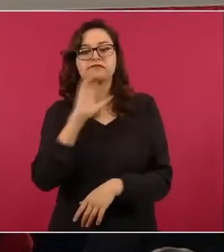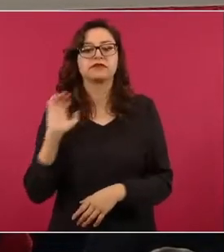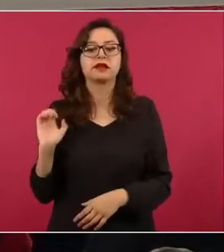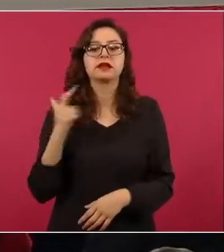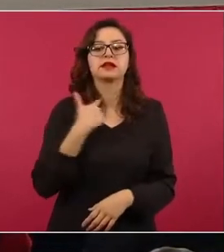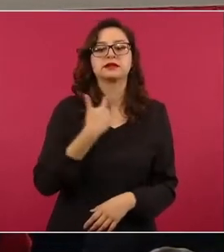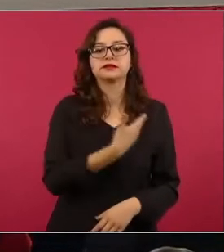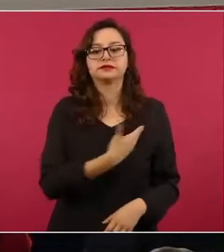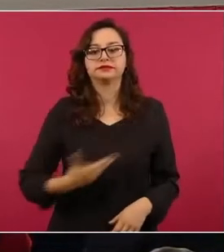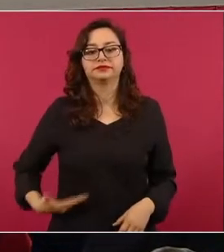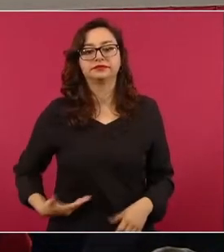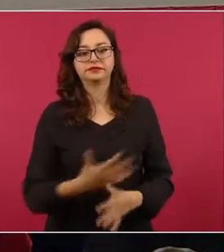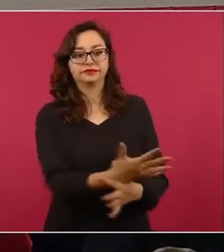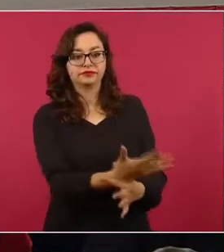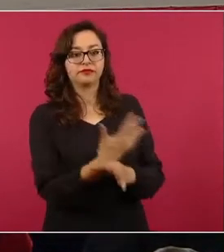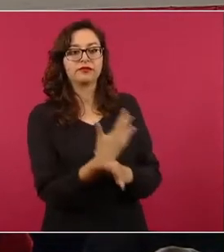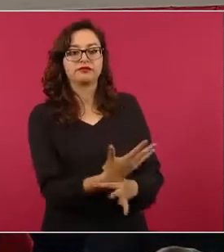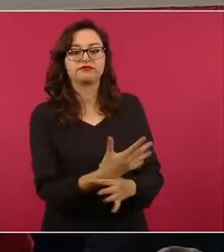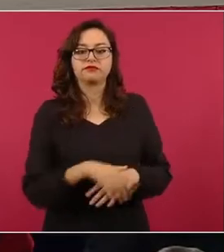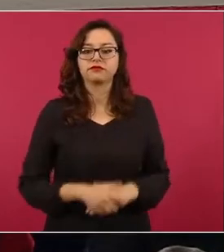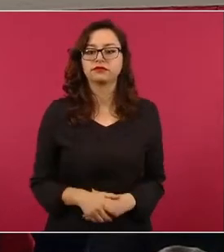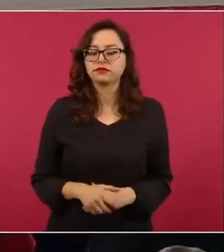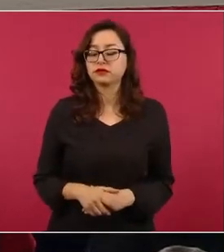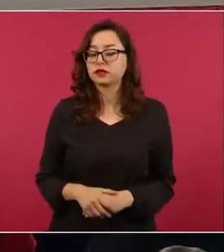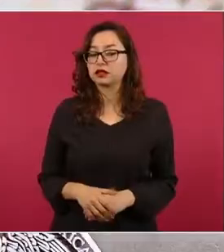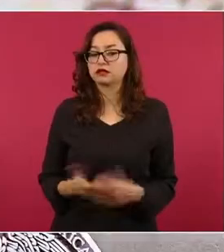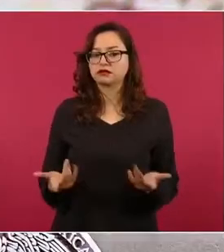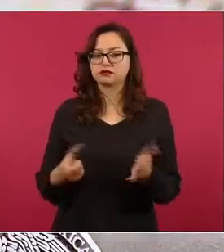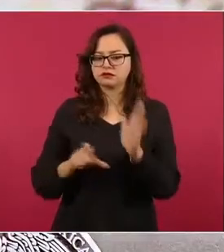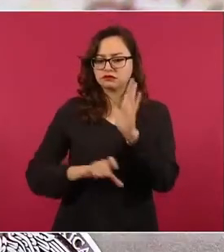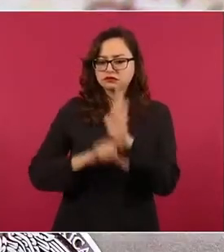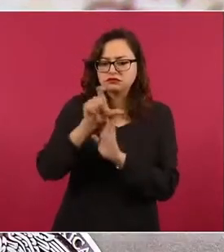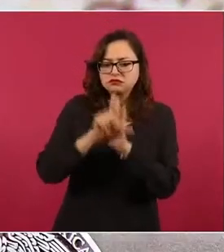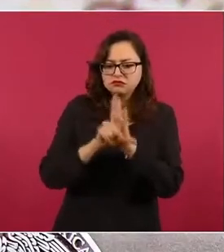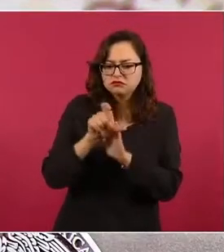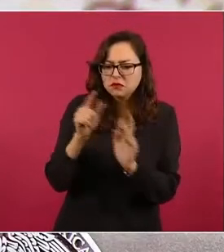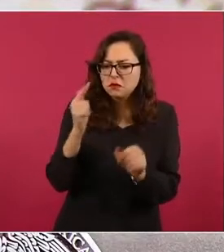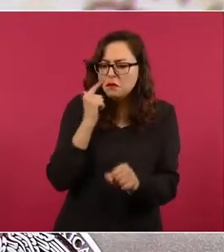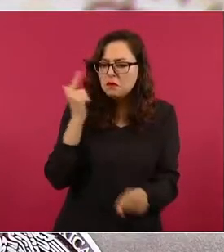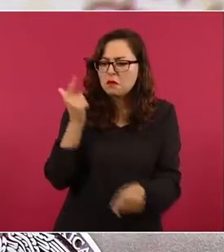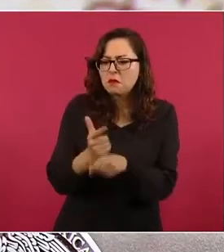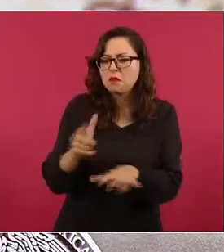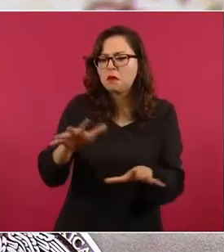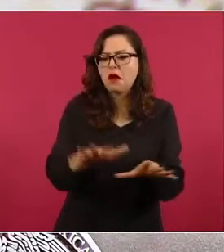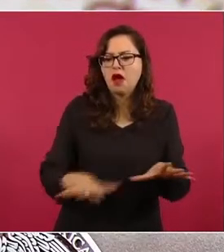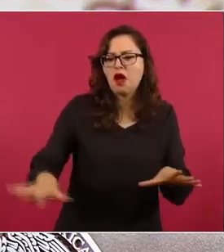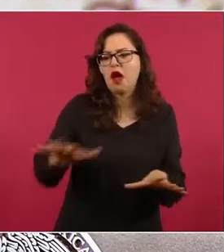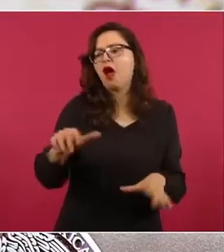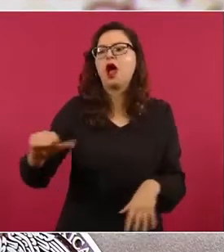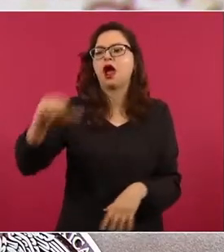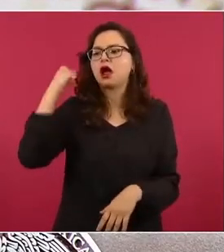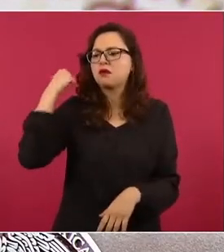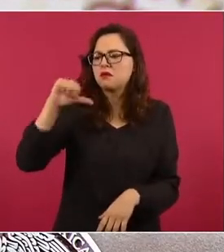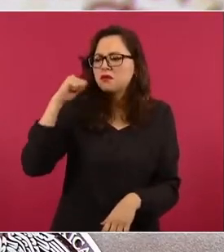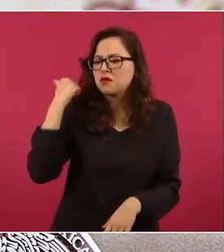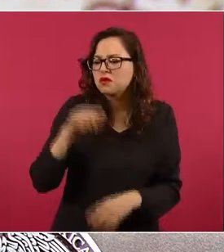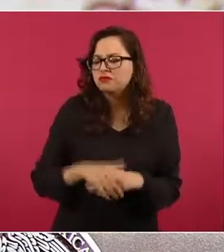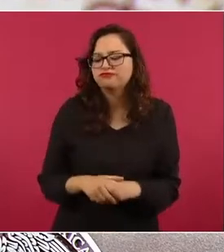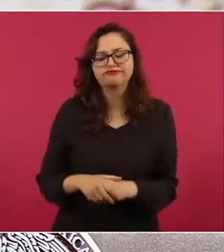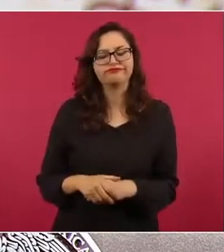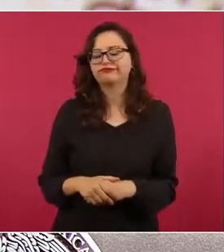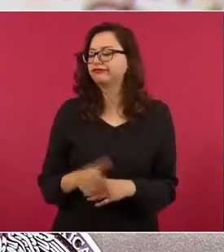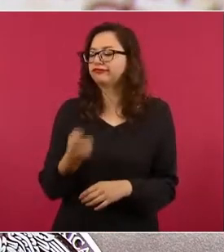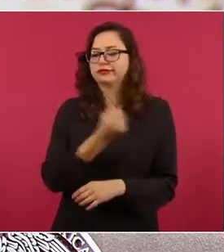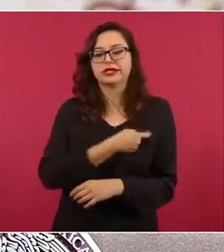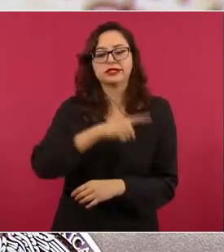encontré en Instagram esta imagen de la bahía de Acapulco. No les importa la salud, ni el medio